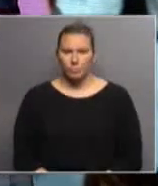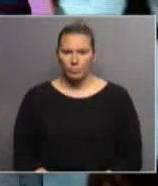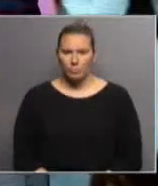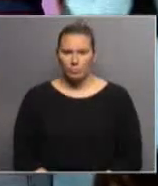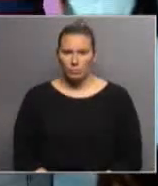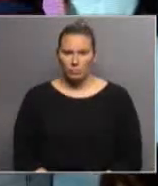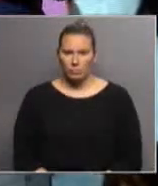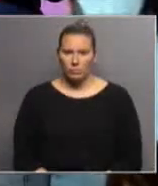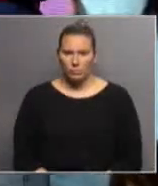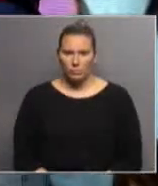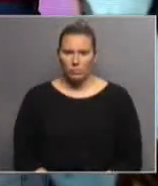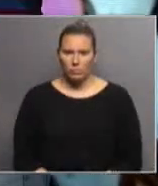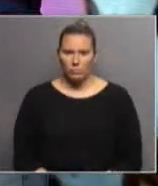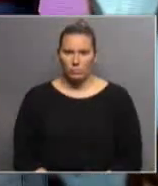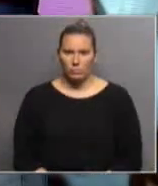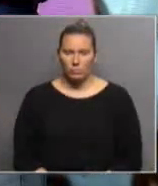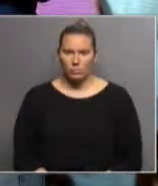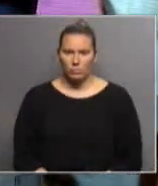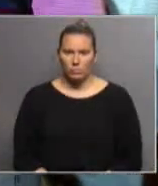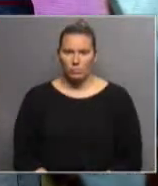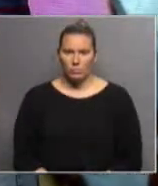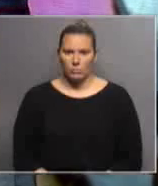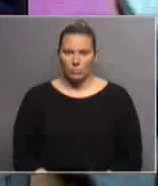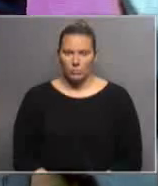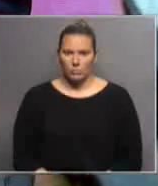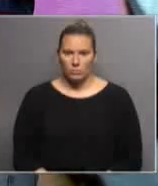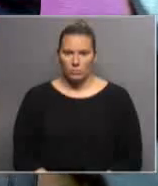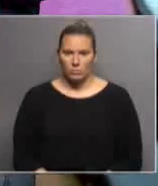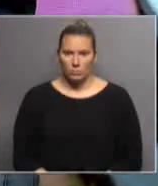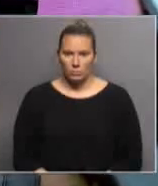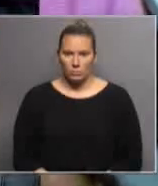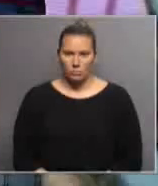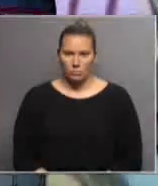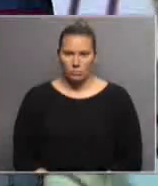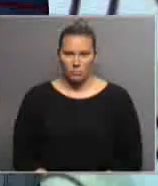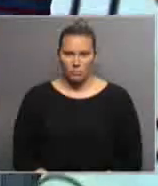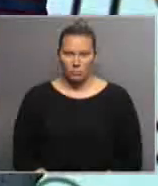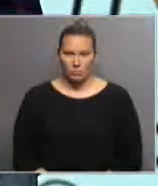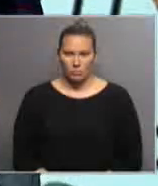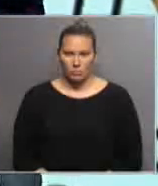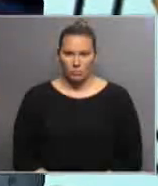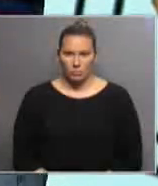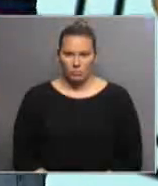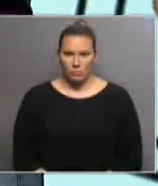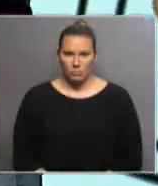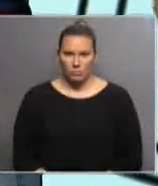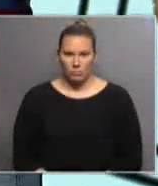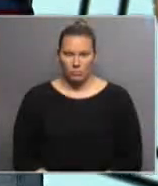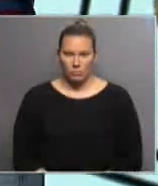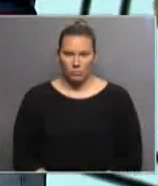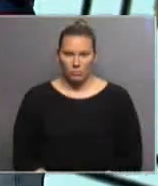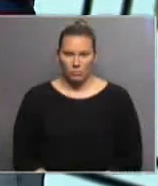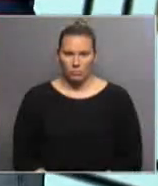Bueno, por suerte, hoy en día la educación ha cambiado muchísimo, comparado a hace 20, 30 años atrás,